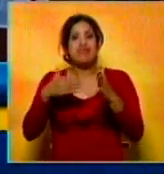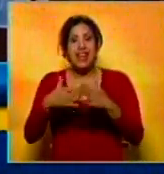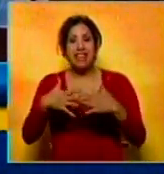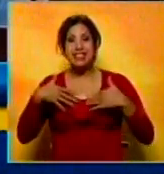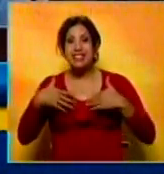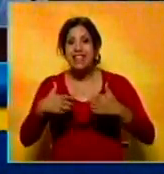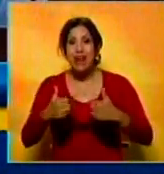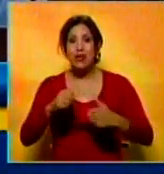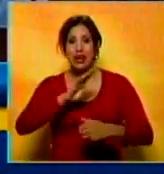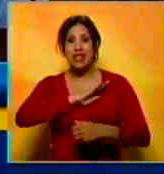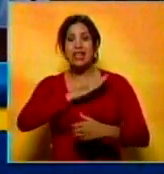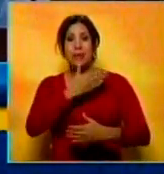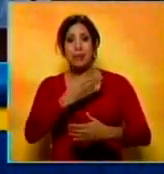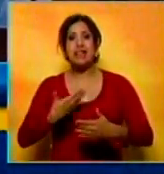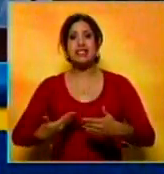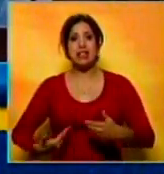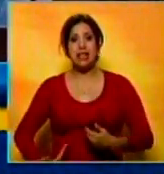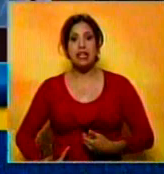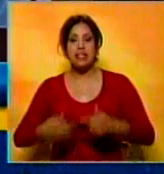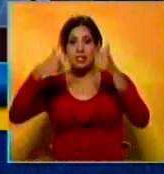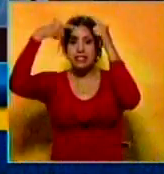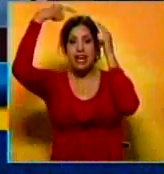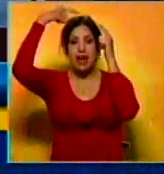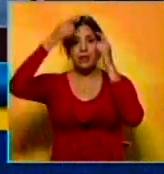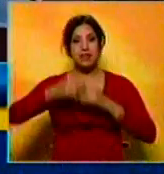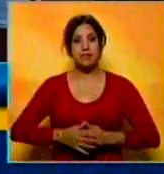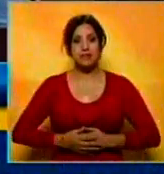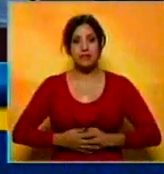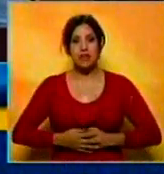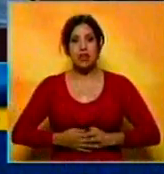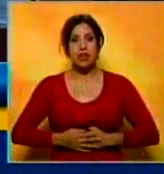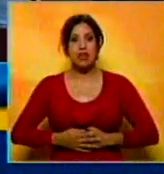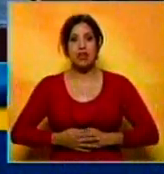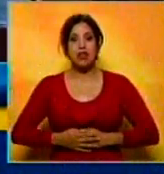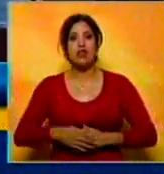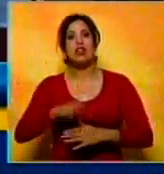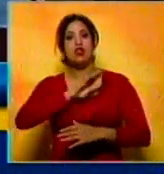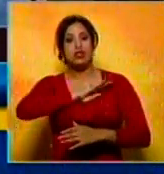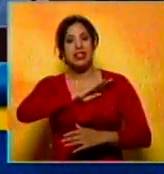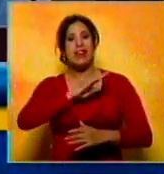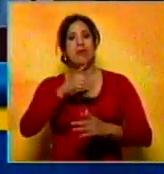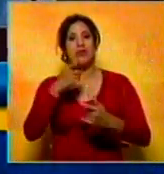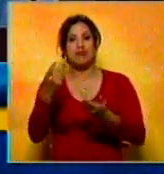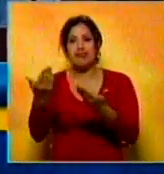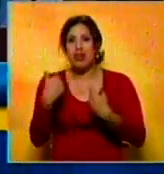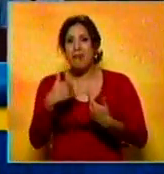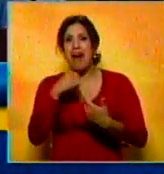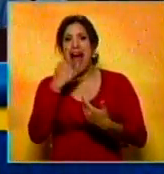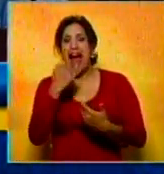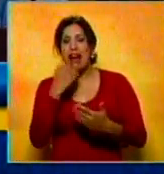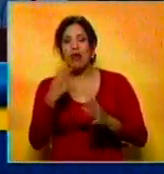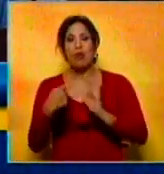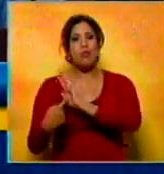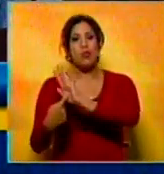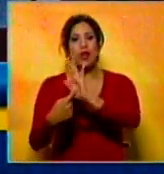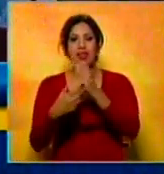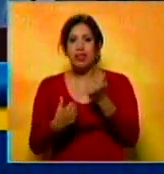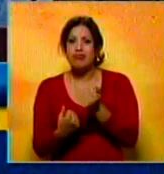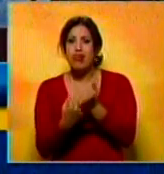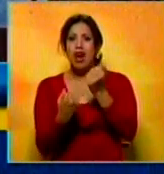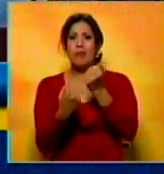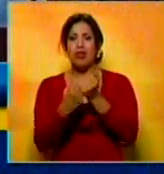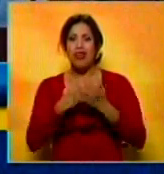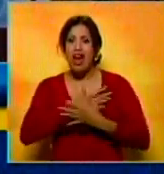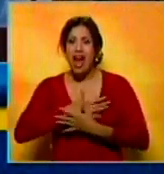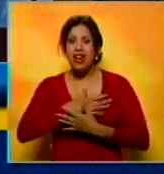la salud que está dando el comandante presidente Hugo Chávez. Además, hemos recibido la muestra de solidaridad,